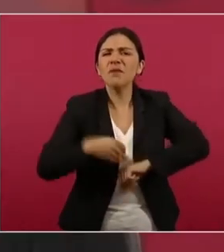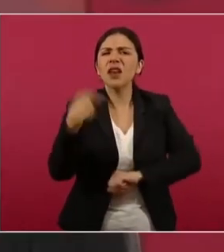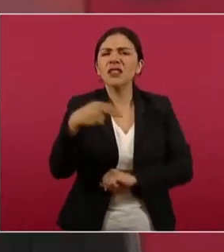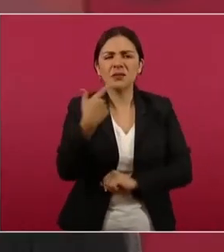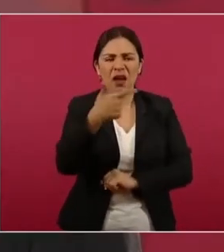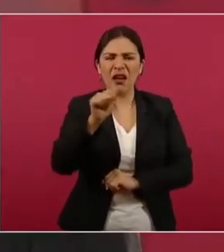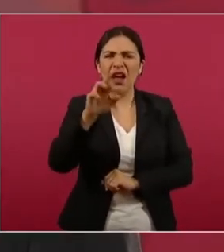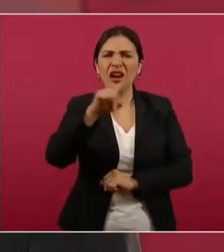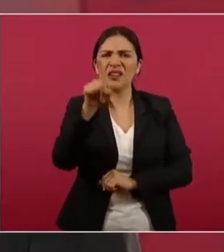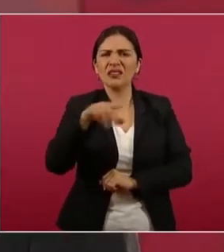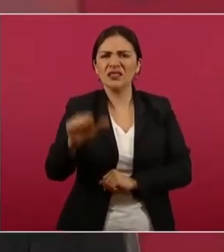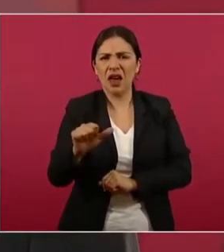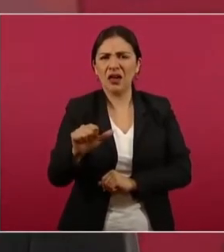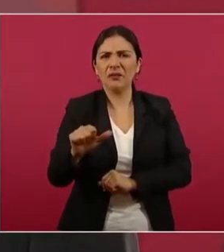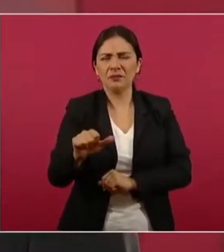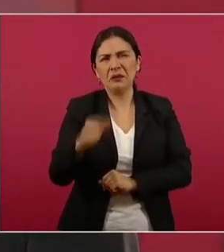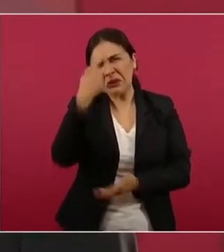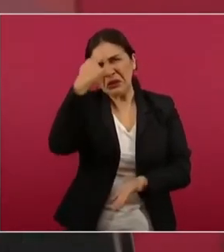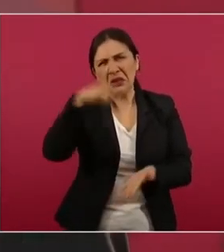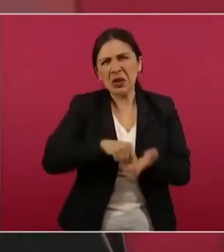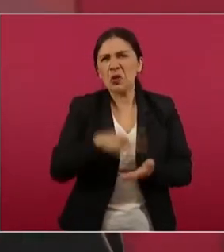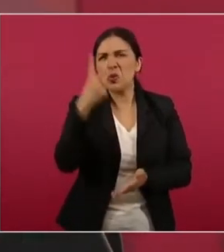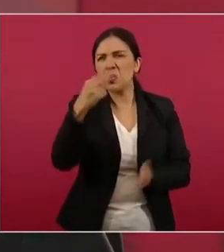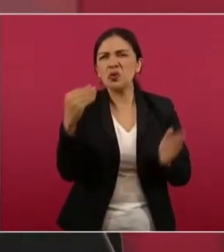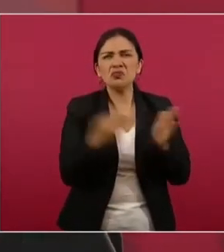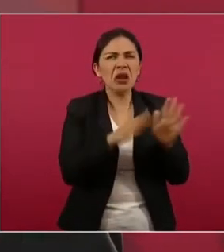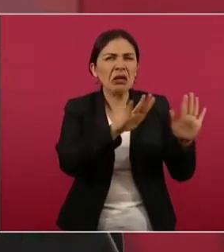dos mil 500 millones de dólares,